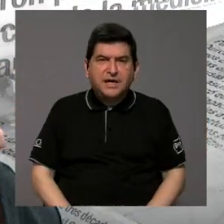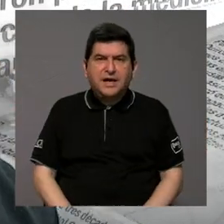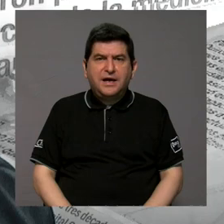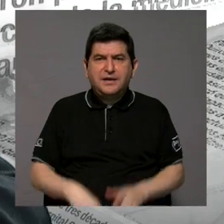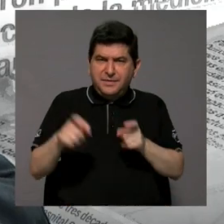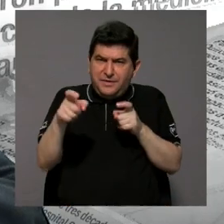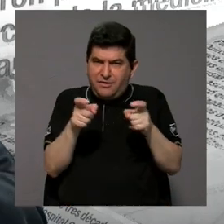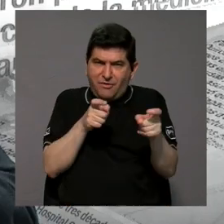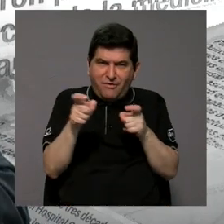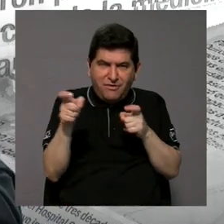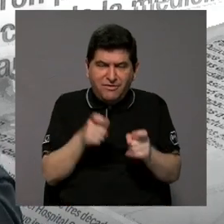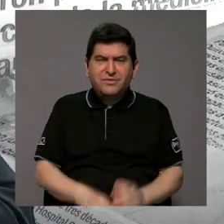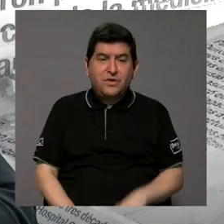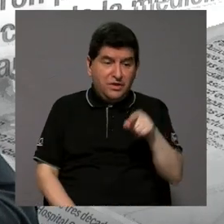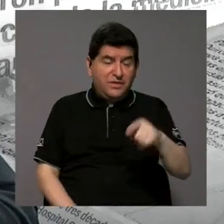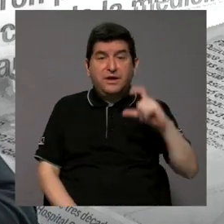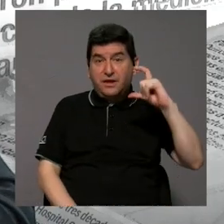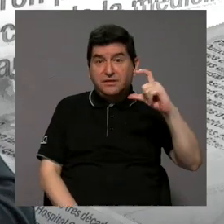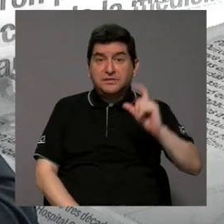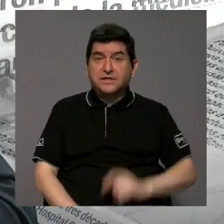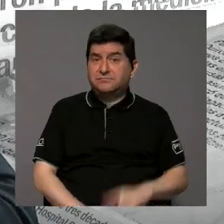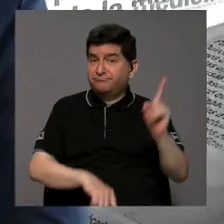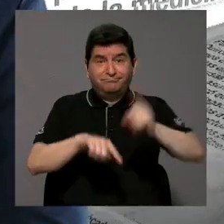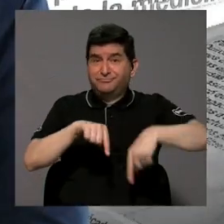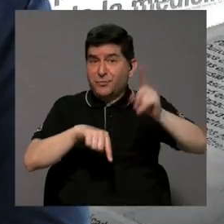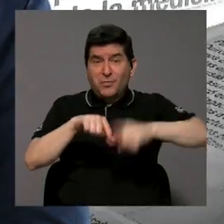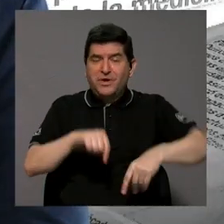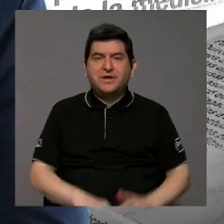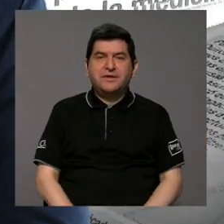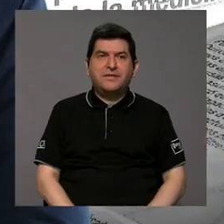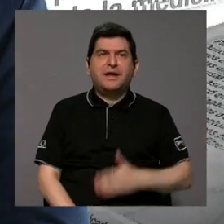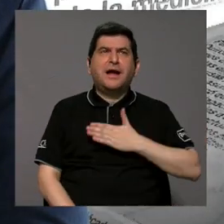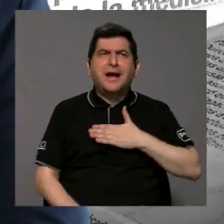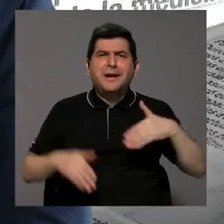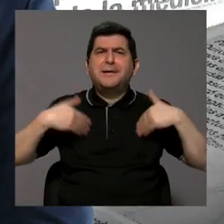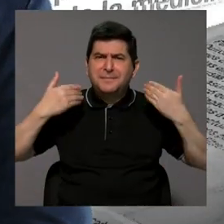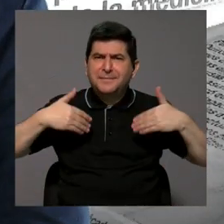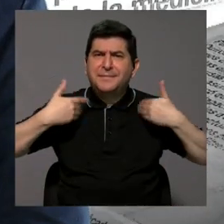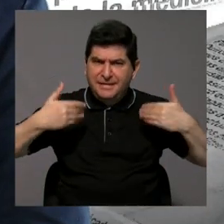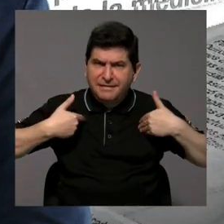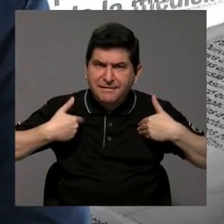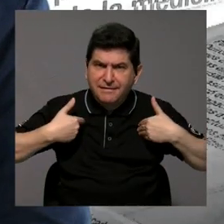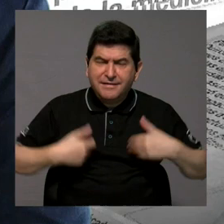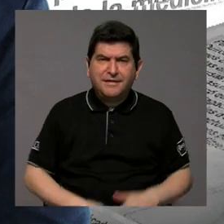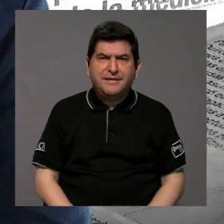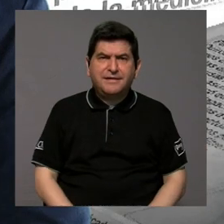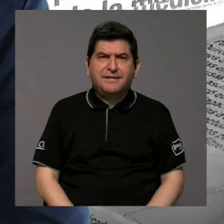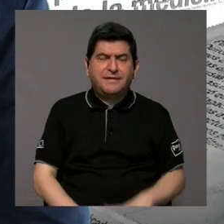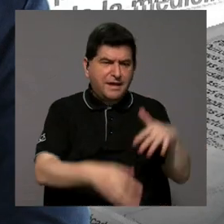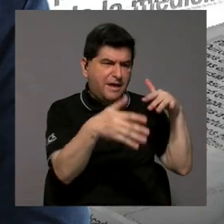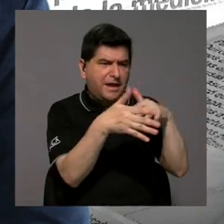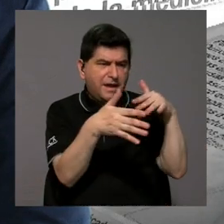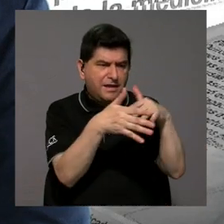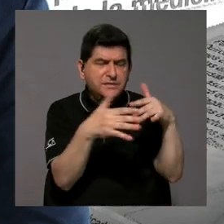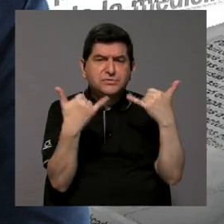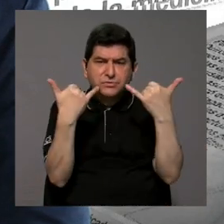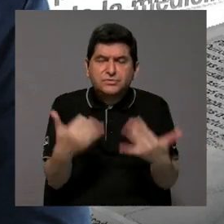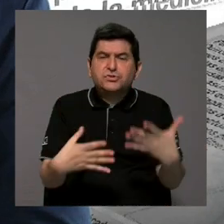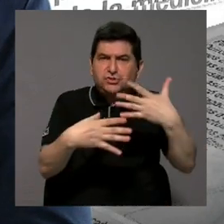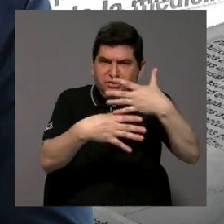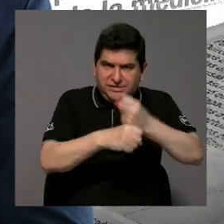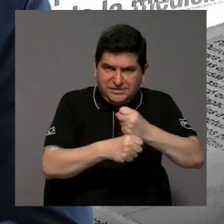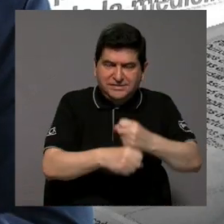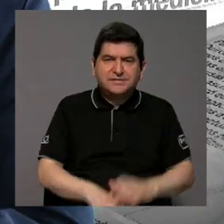manipulación de las baterías. Ok. Algo que me alegra mucho es que dentro de los estudios que hemos hecho